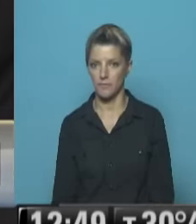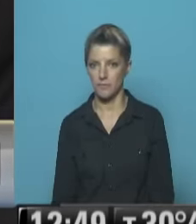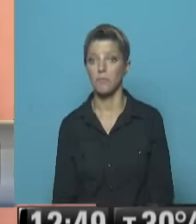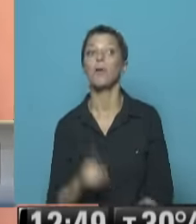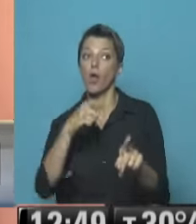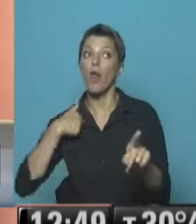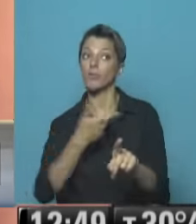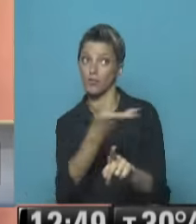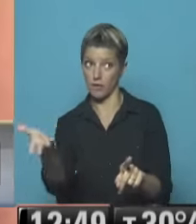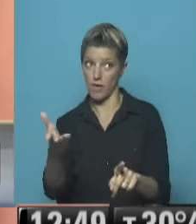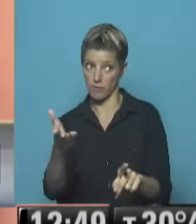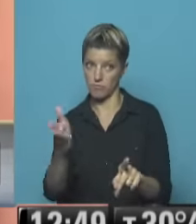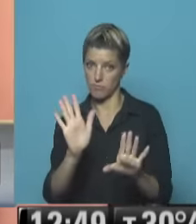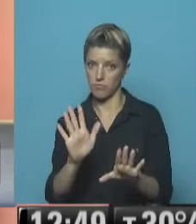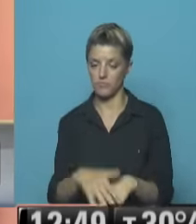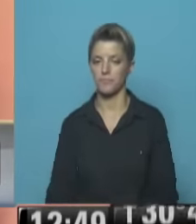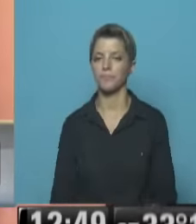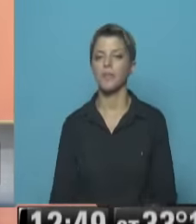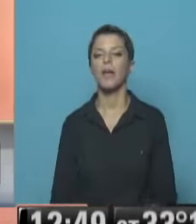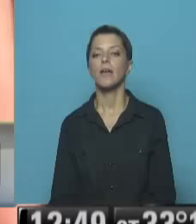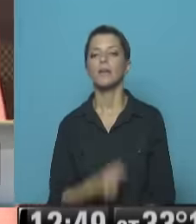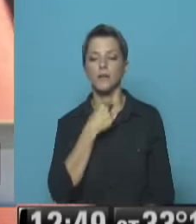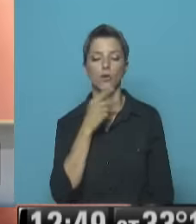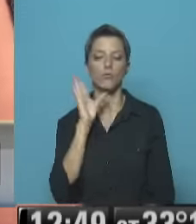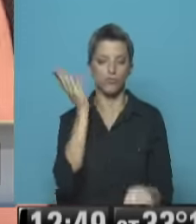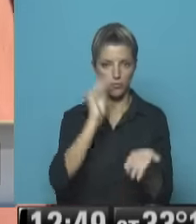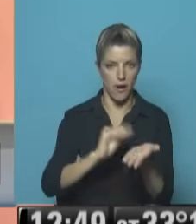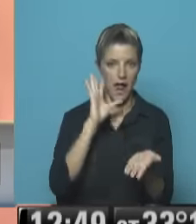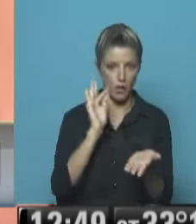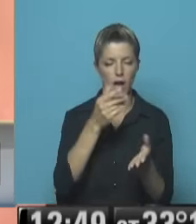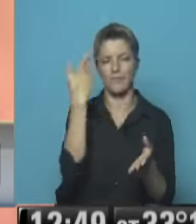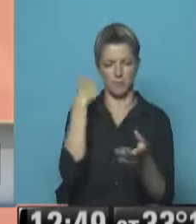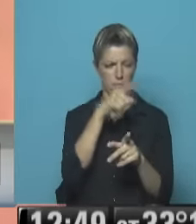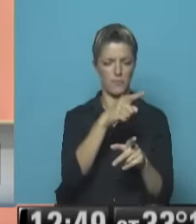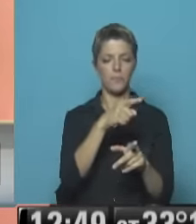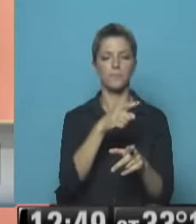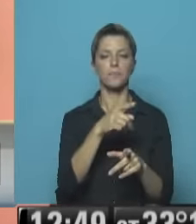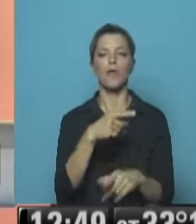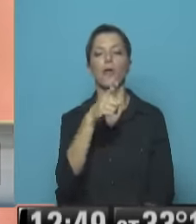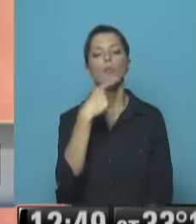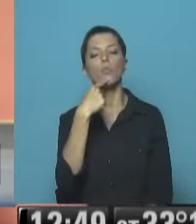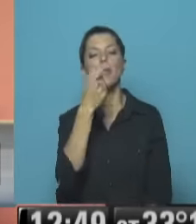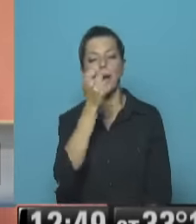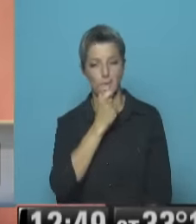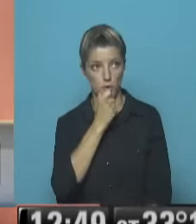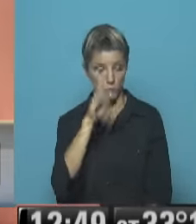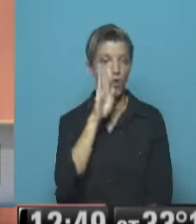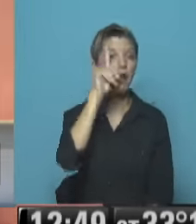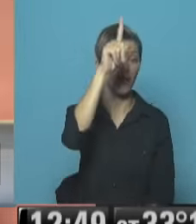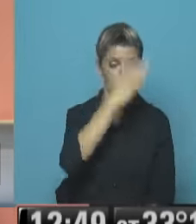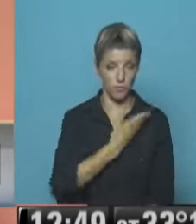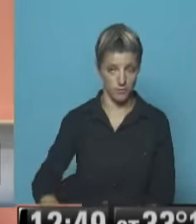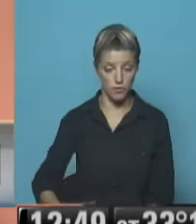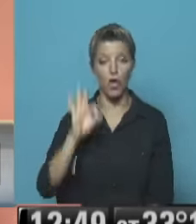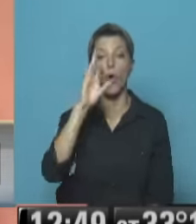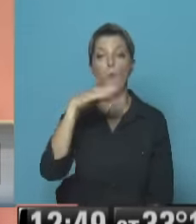social No, quería agregar una cosa En relación a lo que vos decías antes Quedó medio lejos Pero igualmente Que se hace un ejemplo Con Obama Y se hace un ejemplo Con